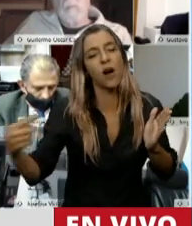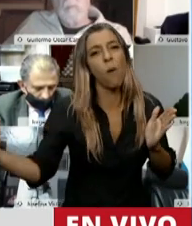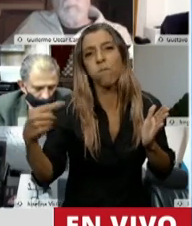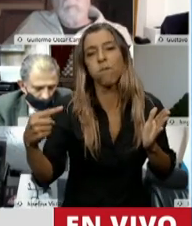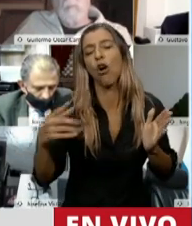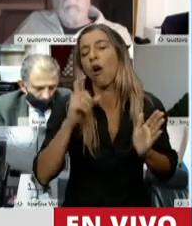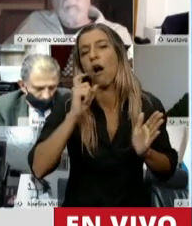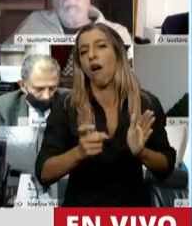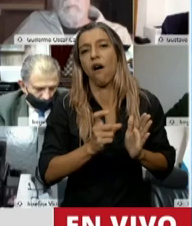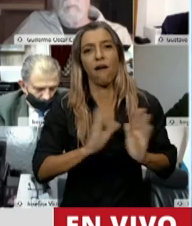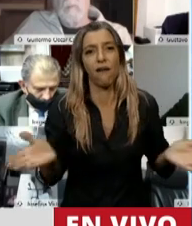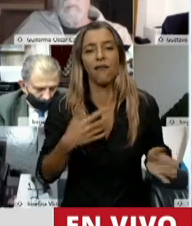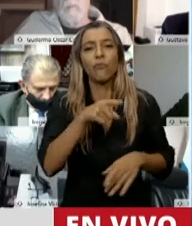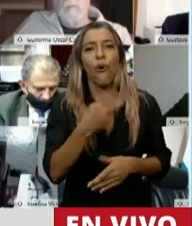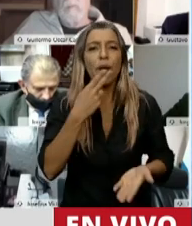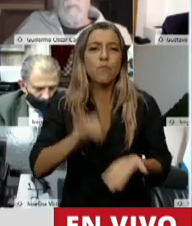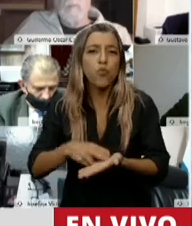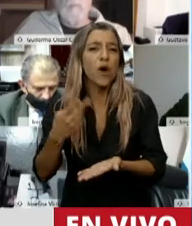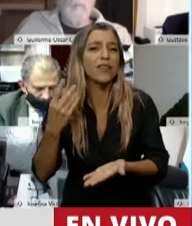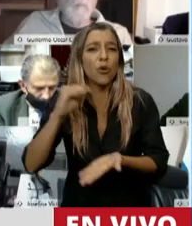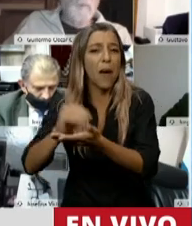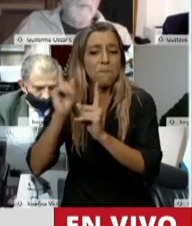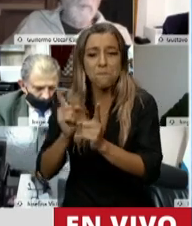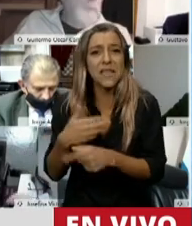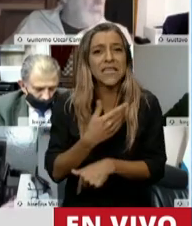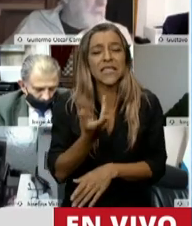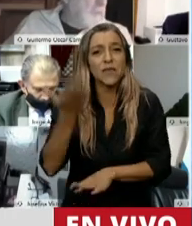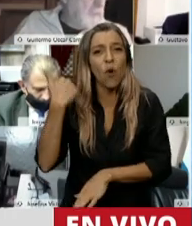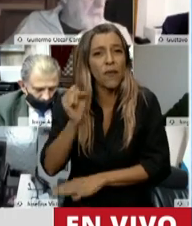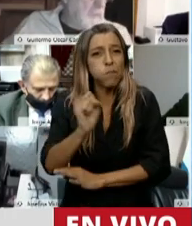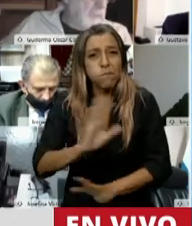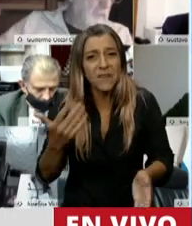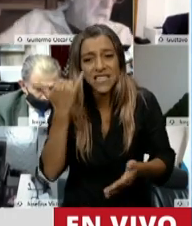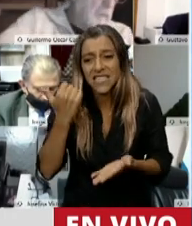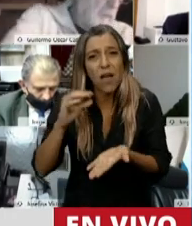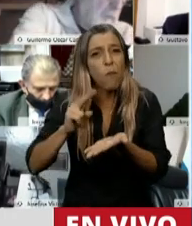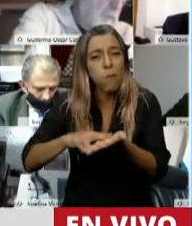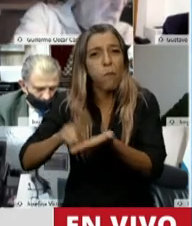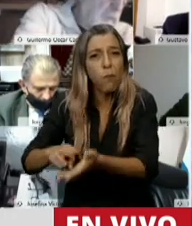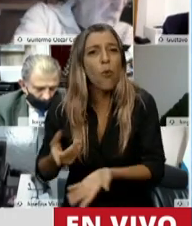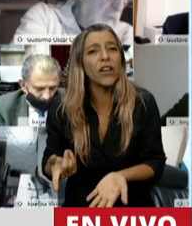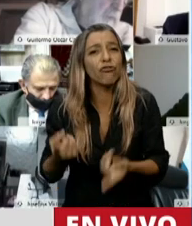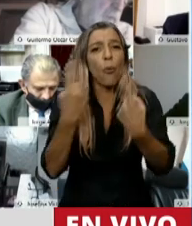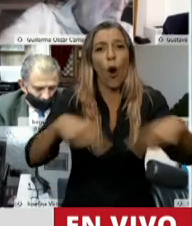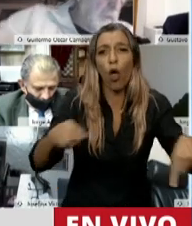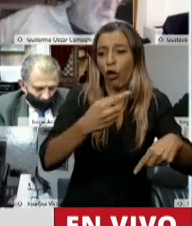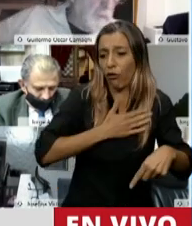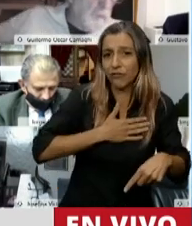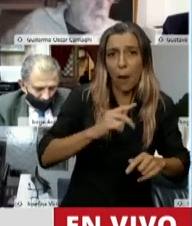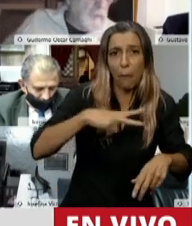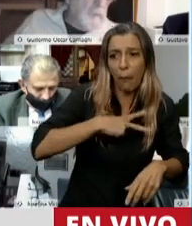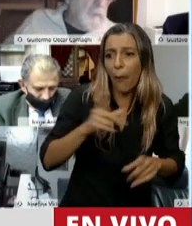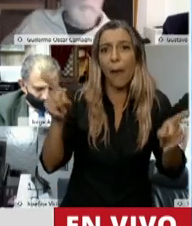porque supone una doble imposición, porque claro está el hecho imponible y el sujeto obligado se condice con el de bienes personales,